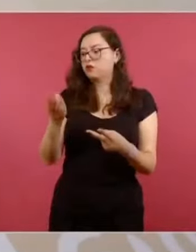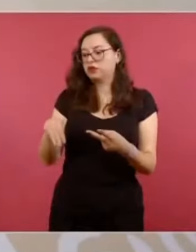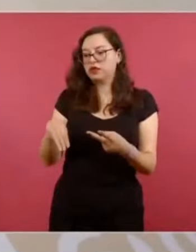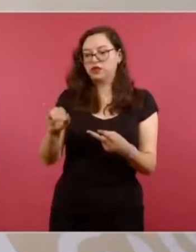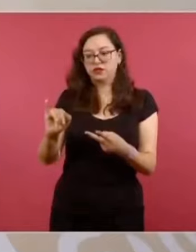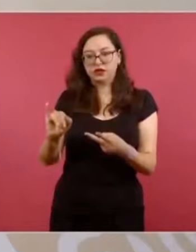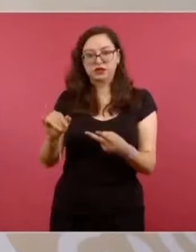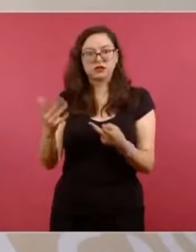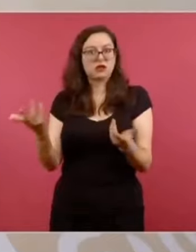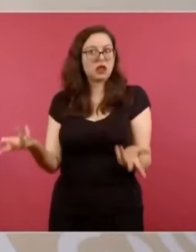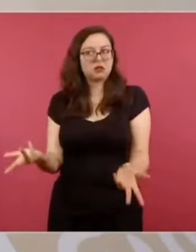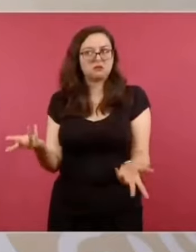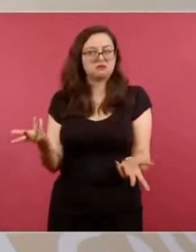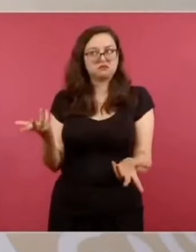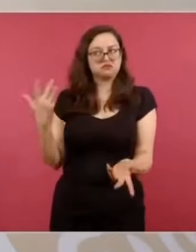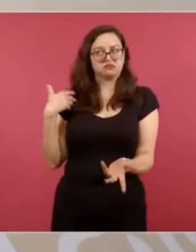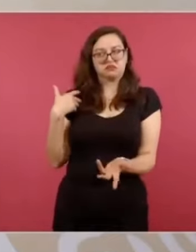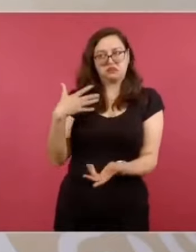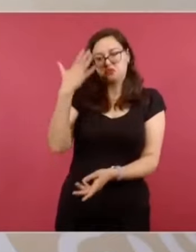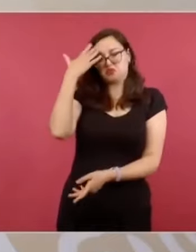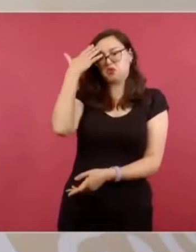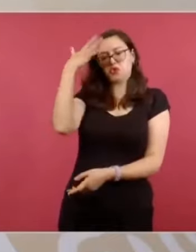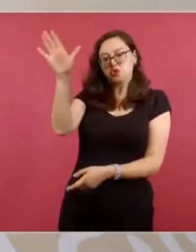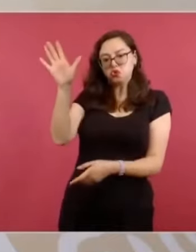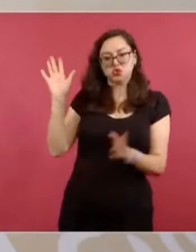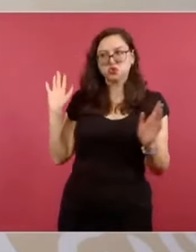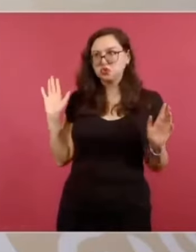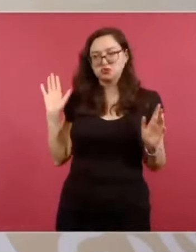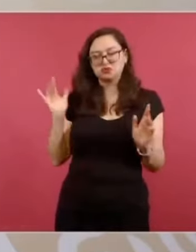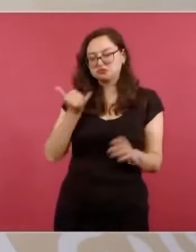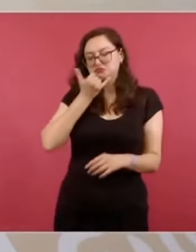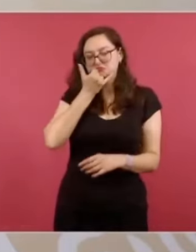económica la definimos nosotros.